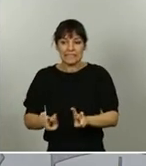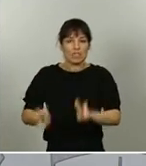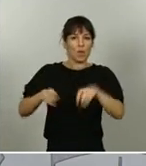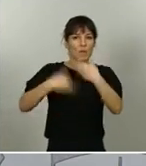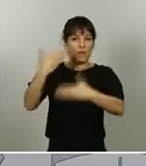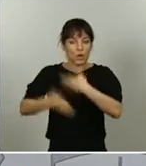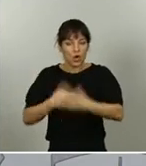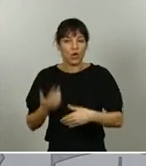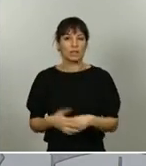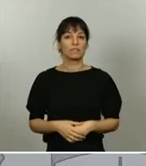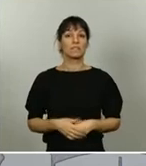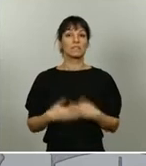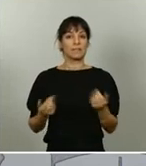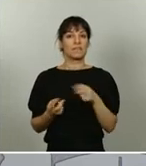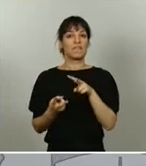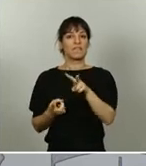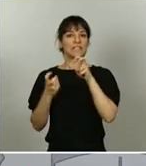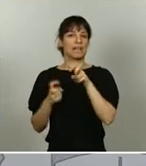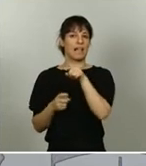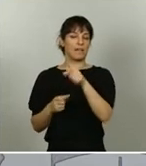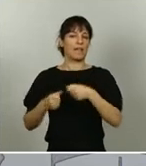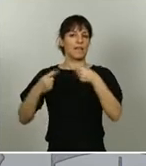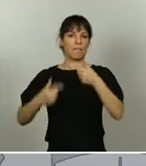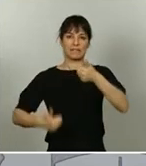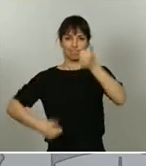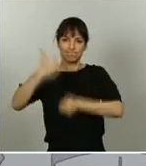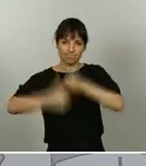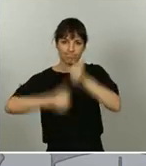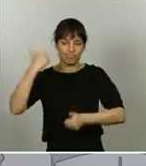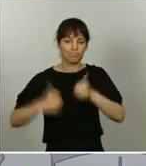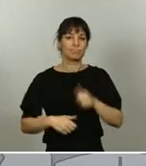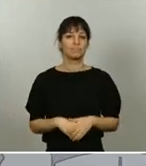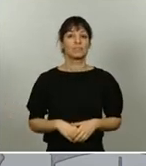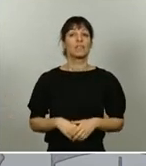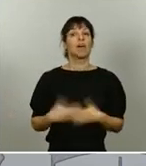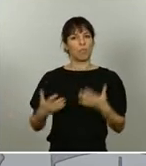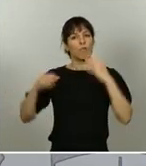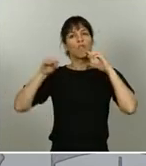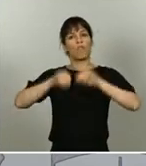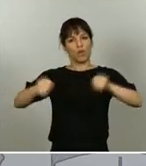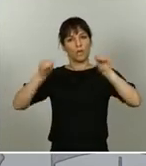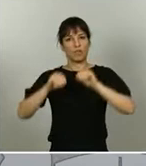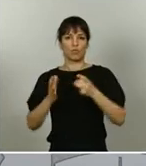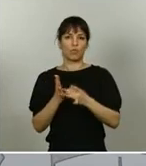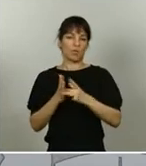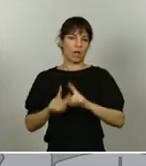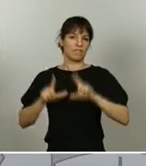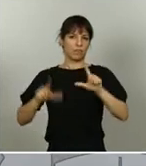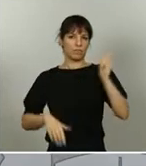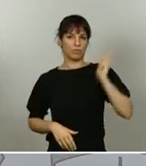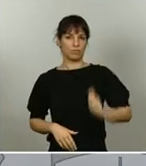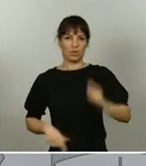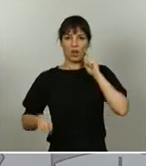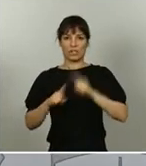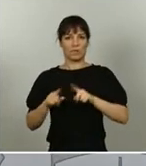fiscalidad que le dote de una mayor competitividad y por último con una formación y cualificación profesional para dotar de recursos